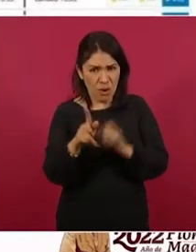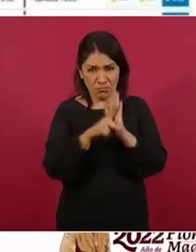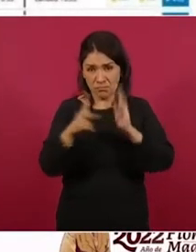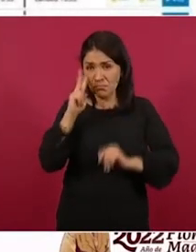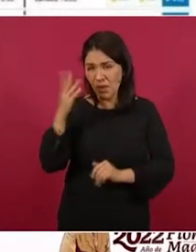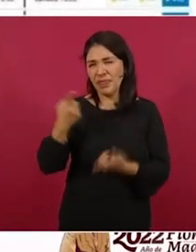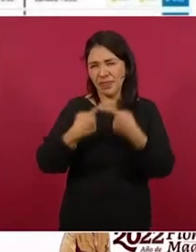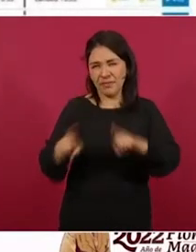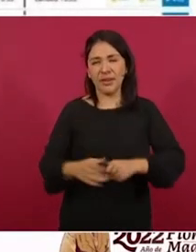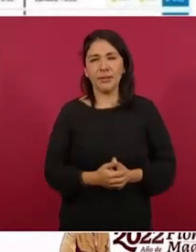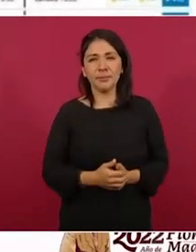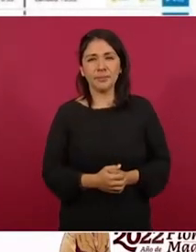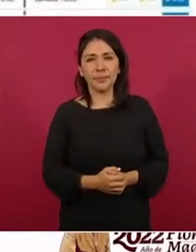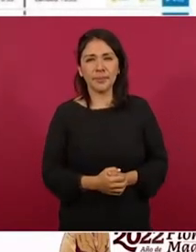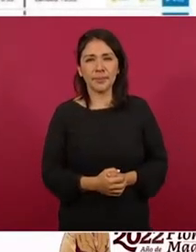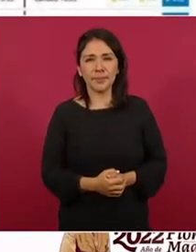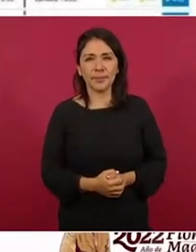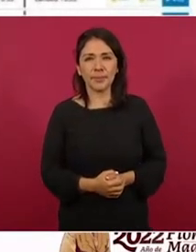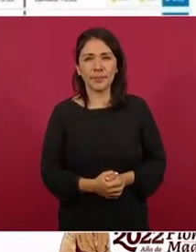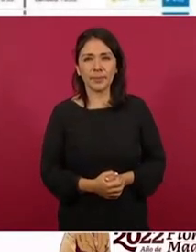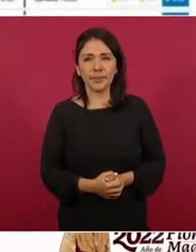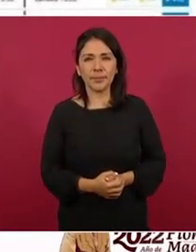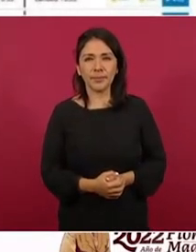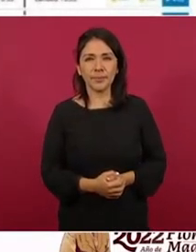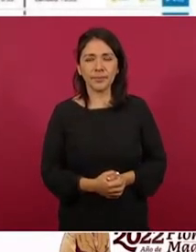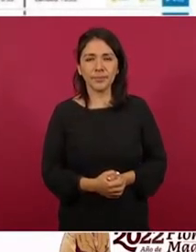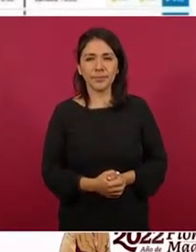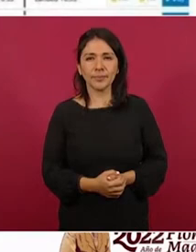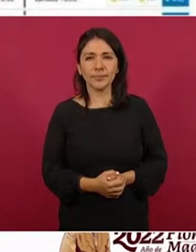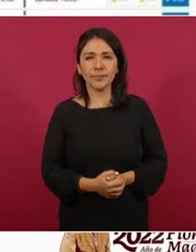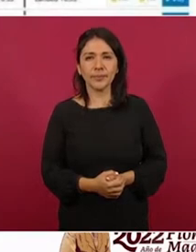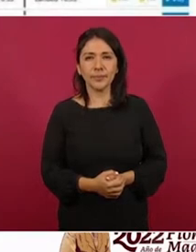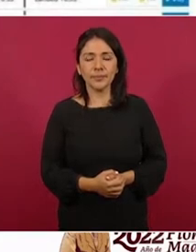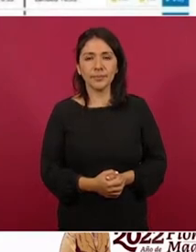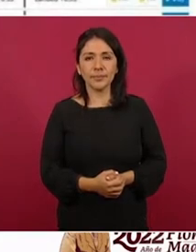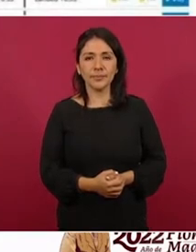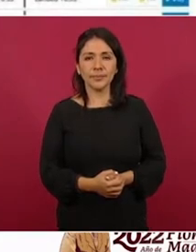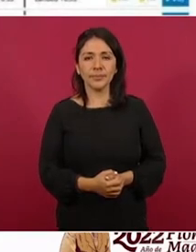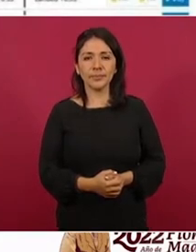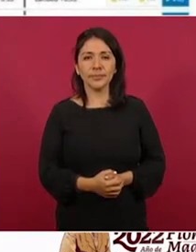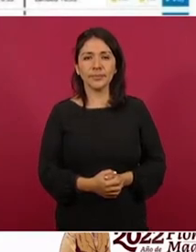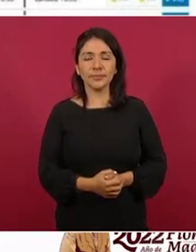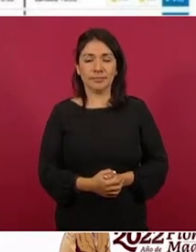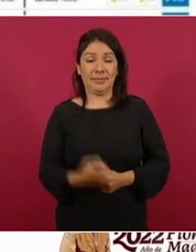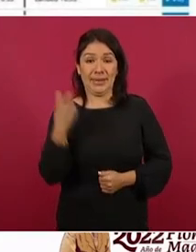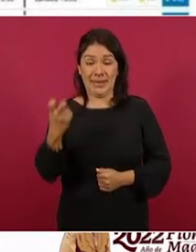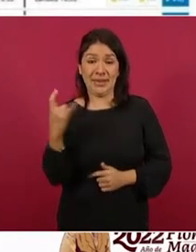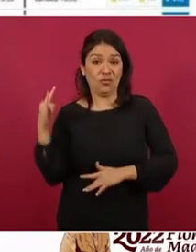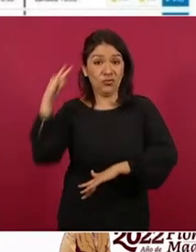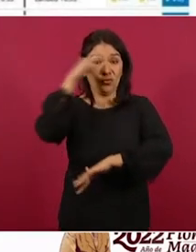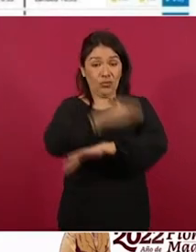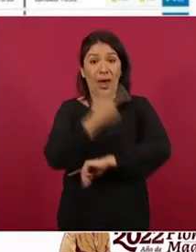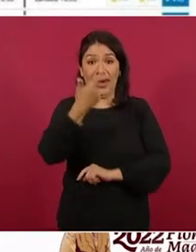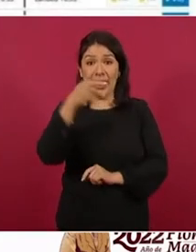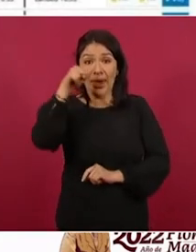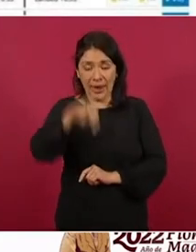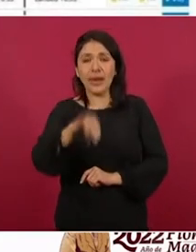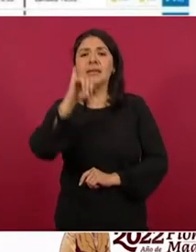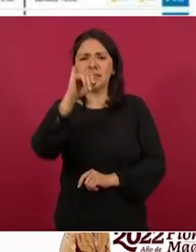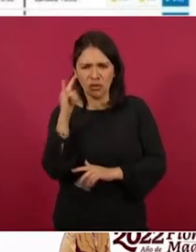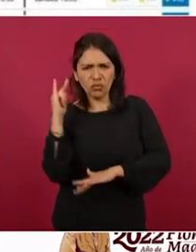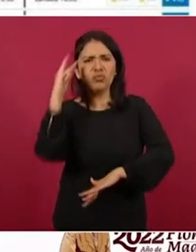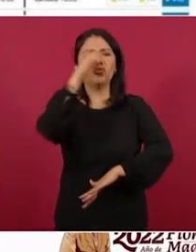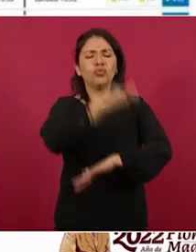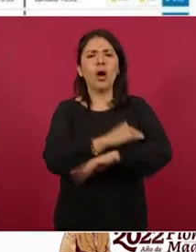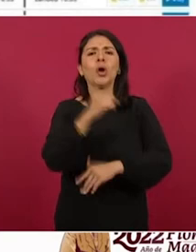publicó MX La nave que sí está asignada a la Guardia Nacional sólo realizó dos vuelos el 13 de abril a Ciudad de México